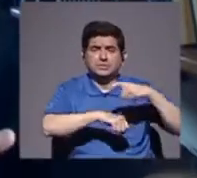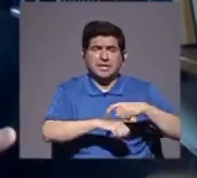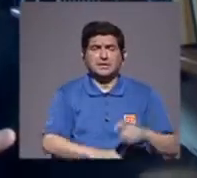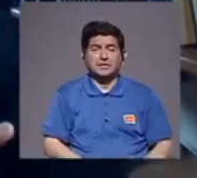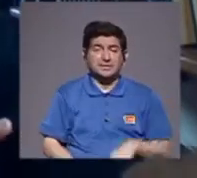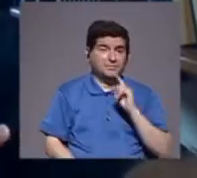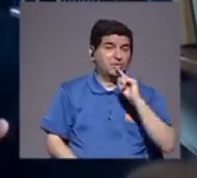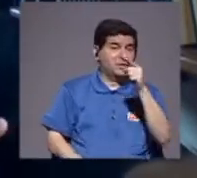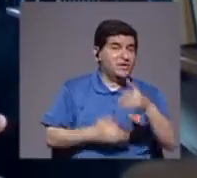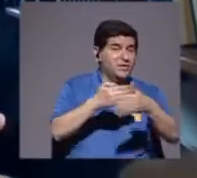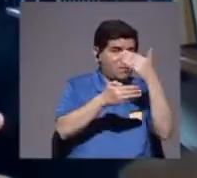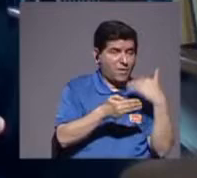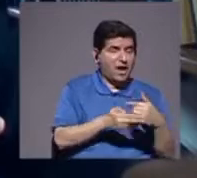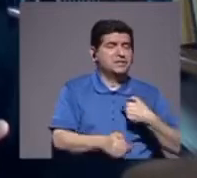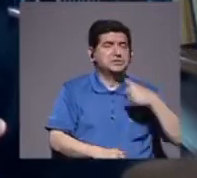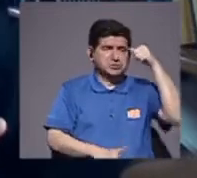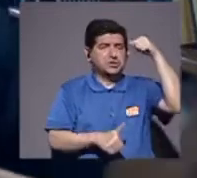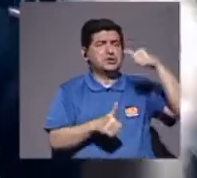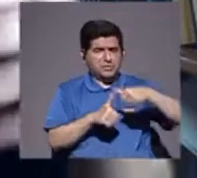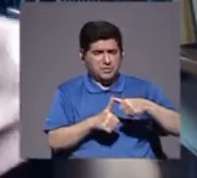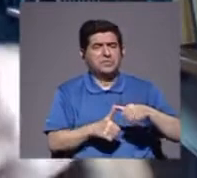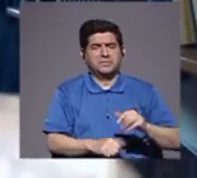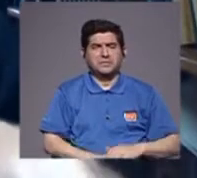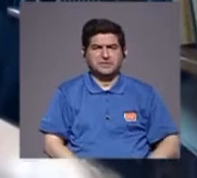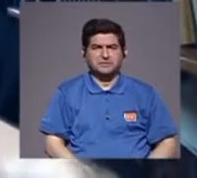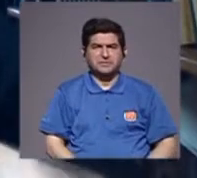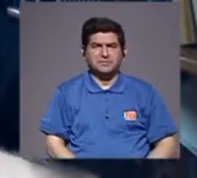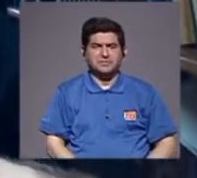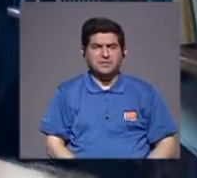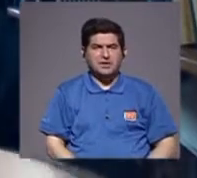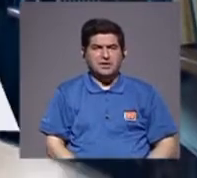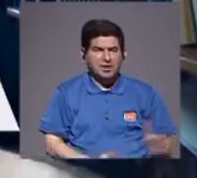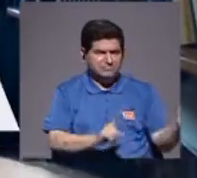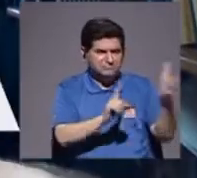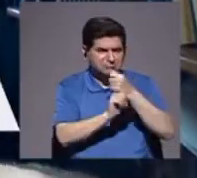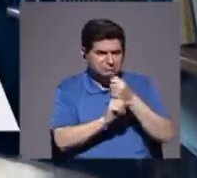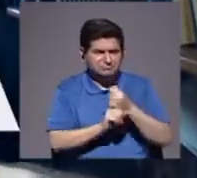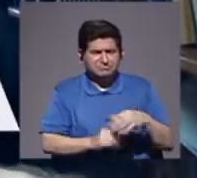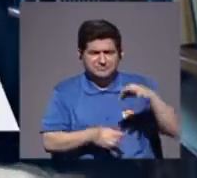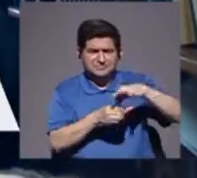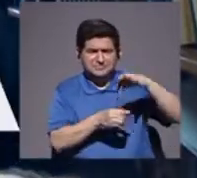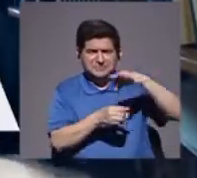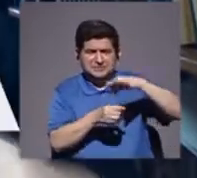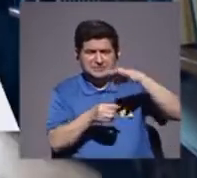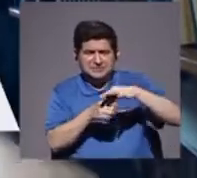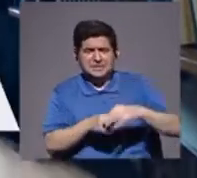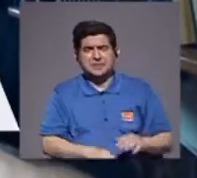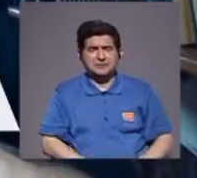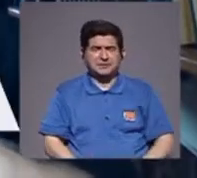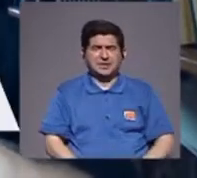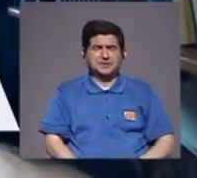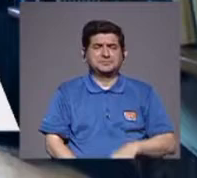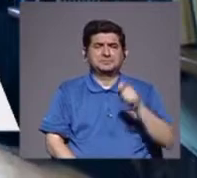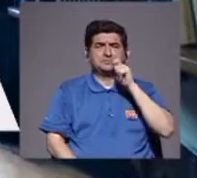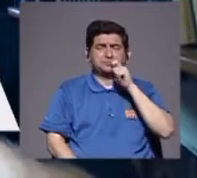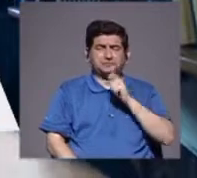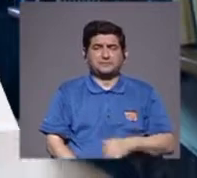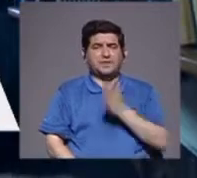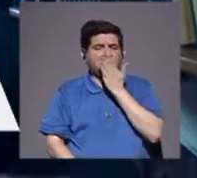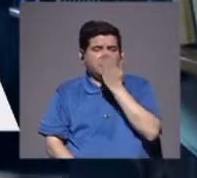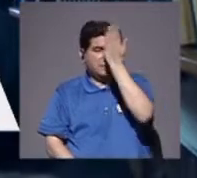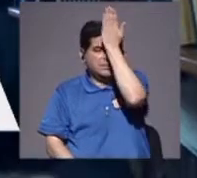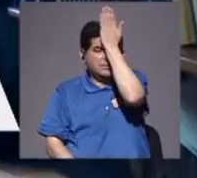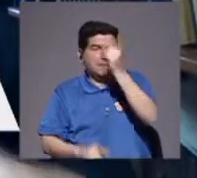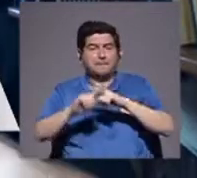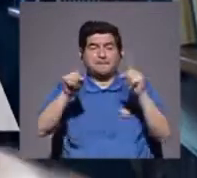resguardo, que usted menciona, que yo también lo recuerdo, muy bien, se capturaban, plantillos de marihuana, por ejemplo, en el área de Talamanca, pero